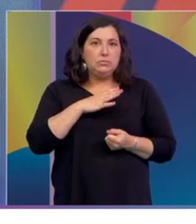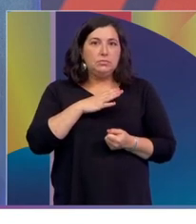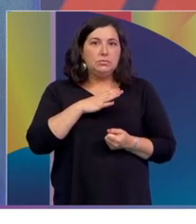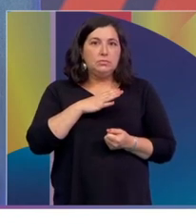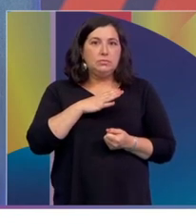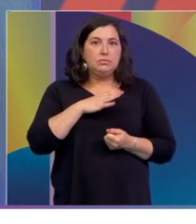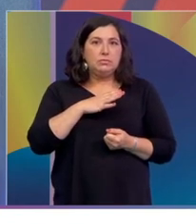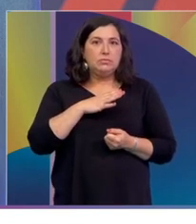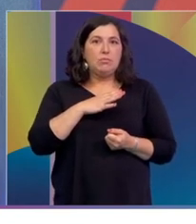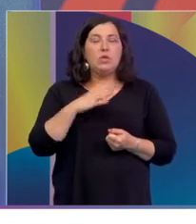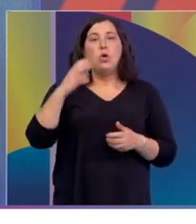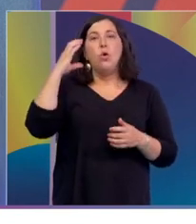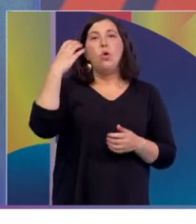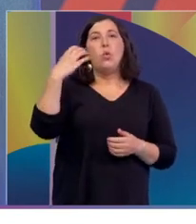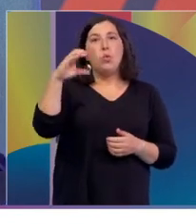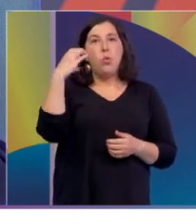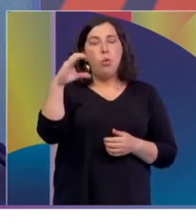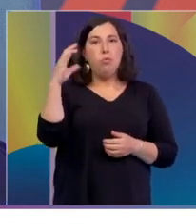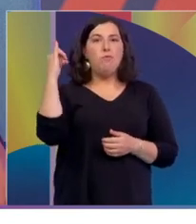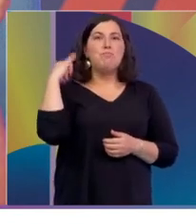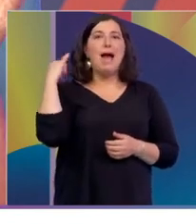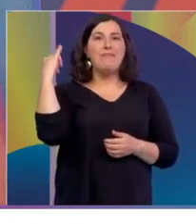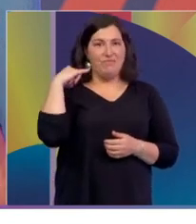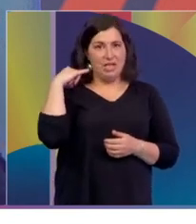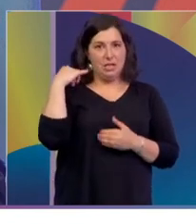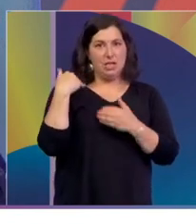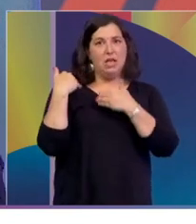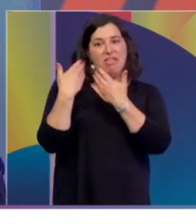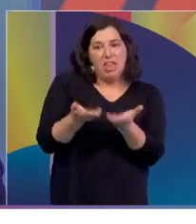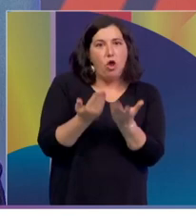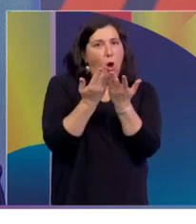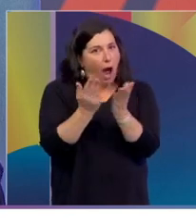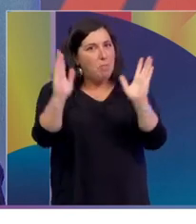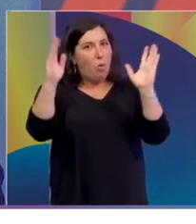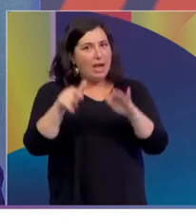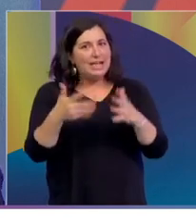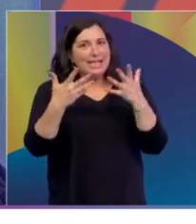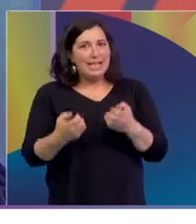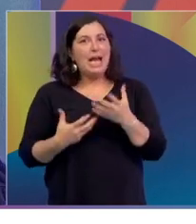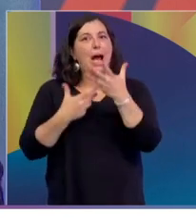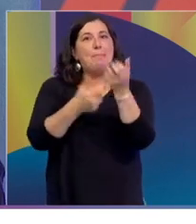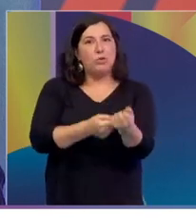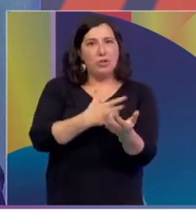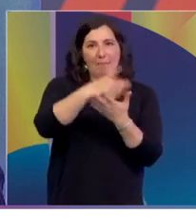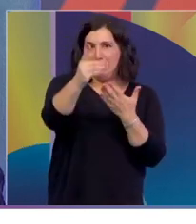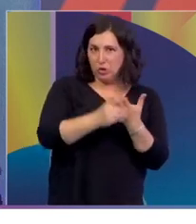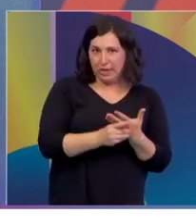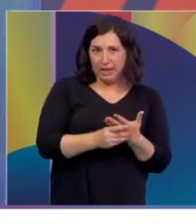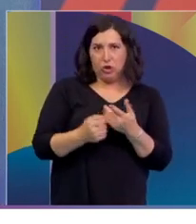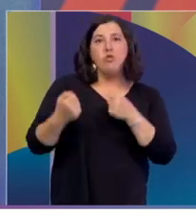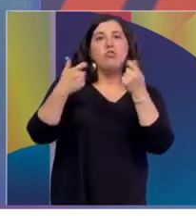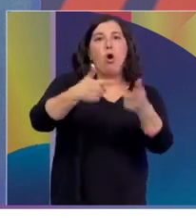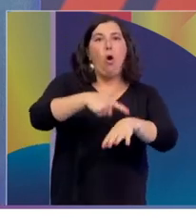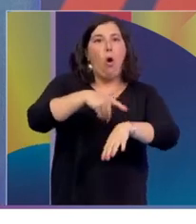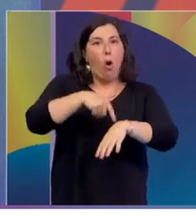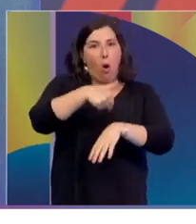son el Club Malvin, que nos cedió, nos abrió las puertas y está dispuesto a apoyar al proyecto. Nos cedió horas para poder